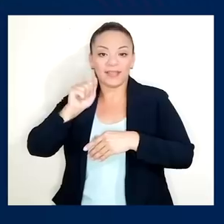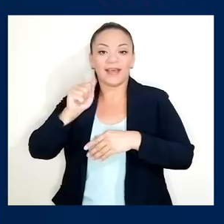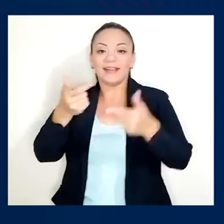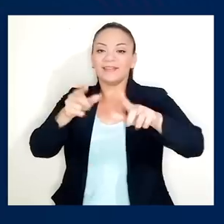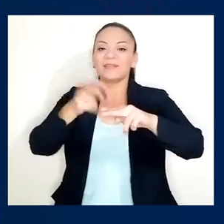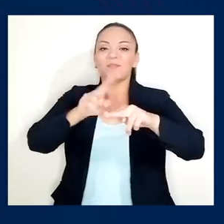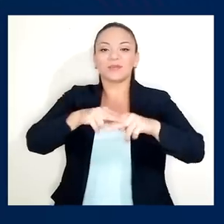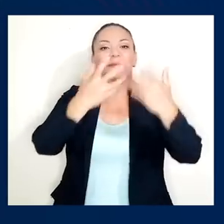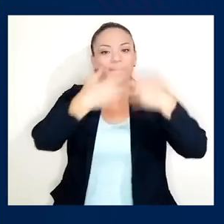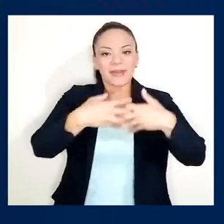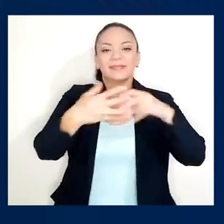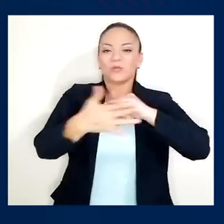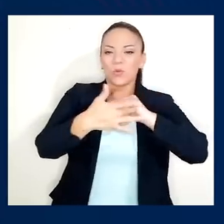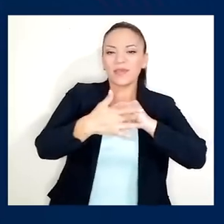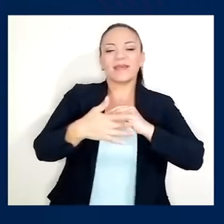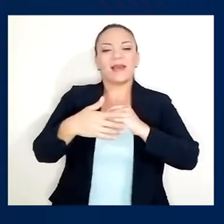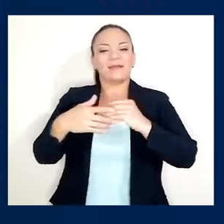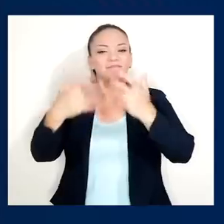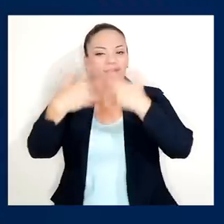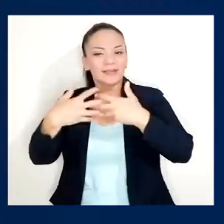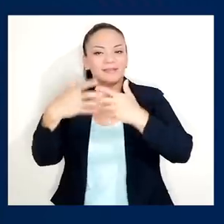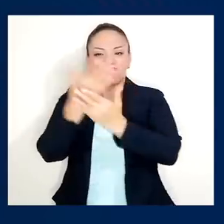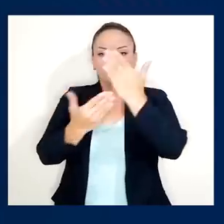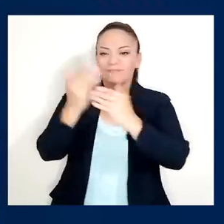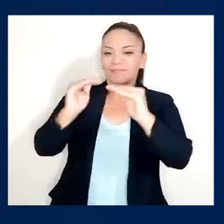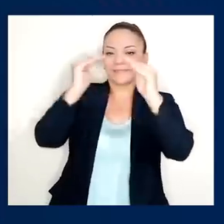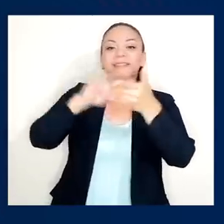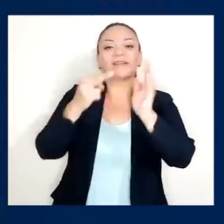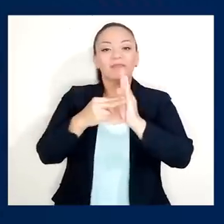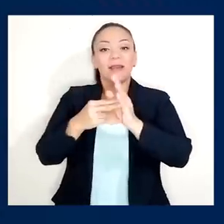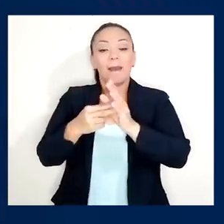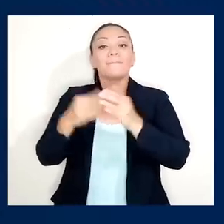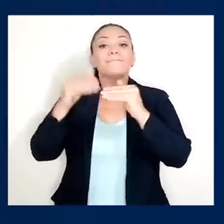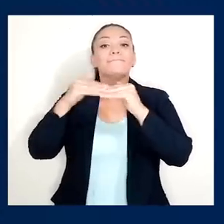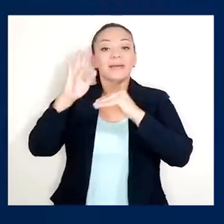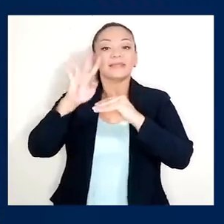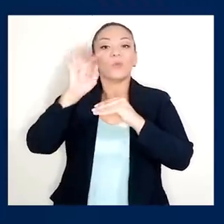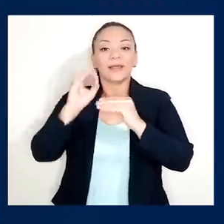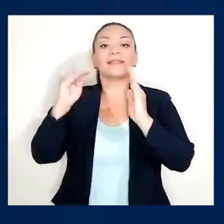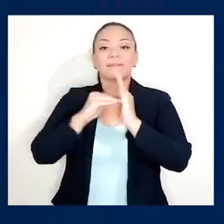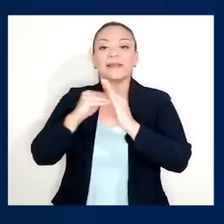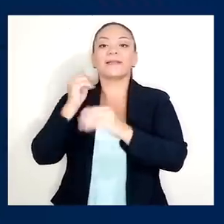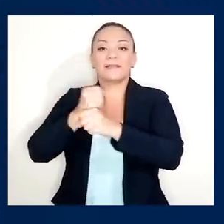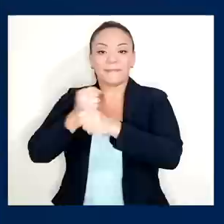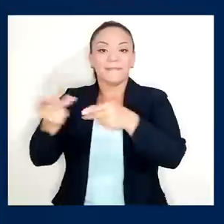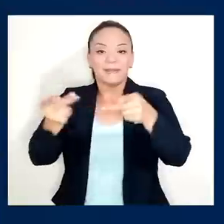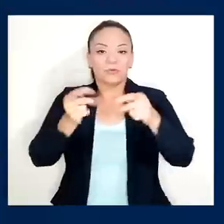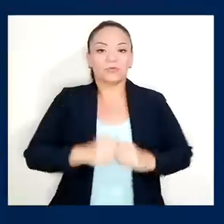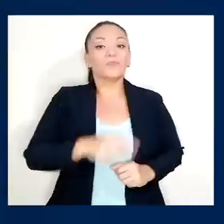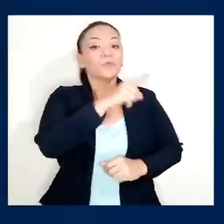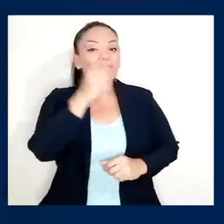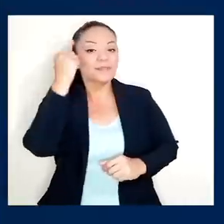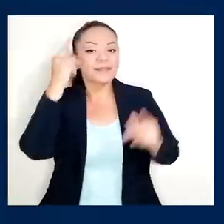empresas de tecnología, empresas de manufactura avanzada. Eso significa que vamos a crear más de 40 mil empleos. Piensen en la